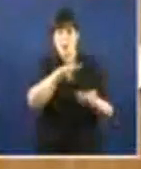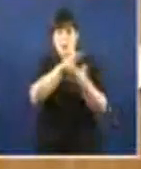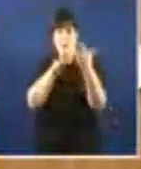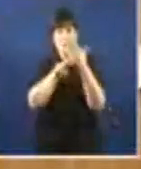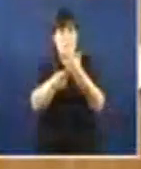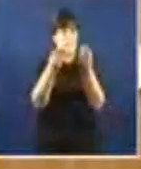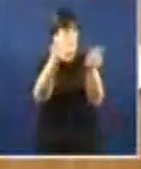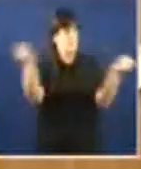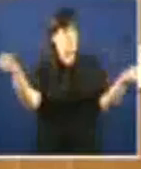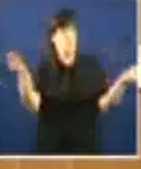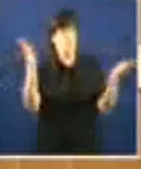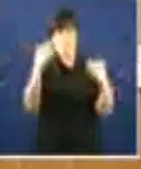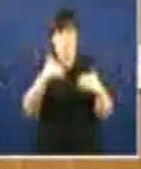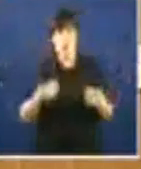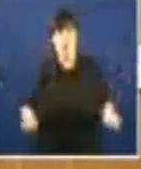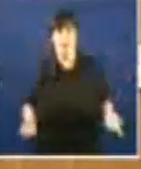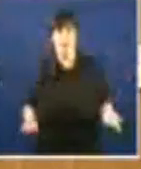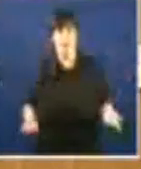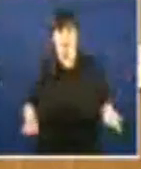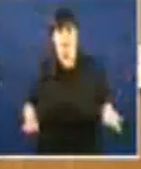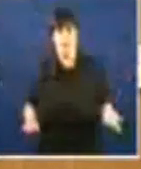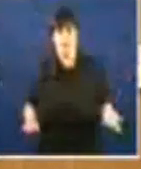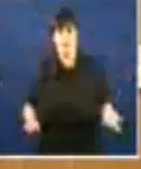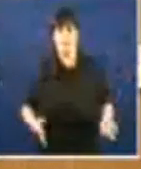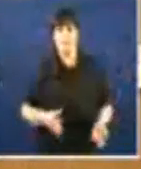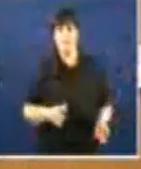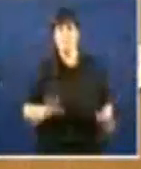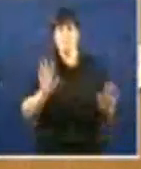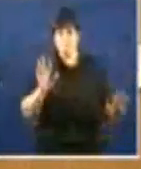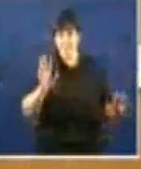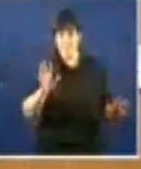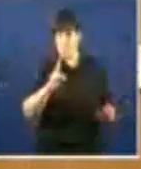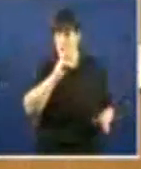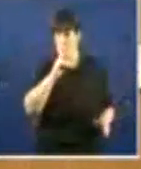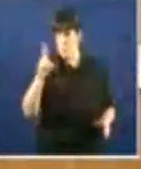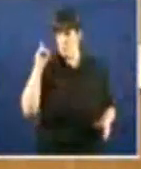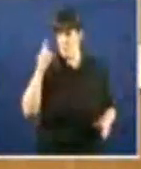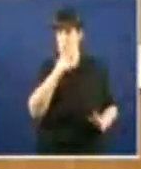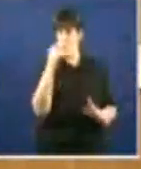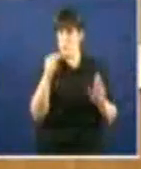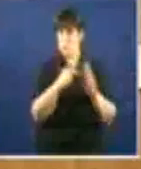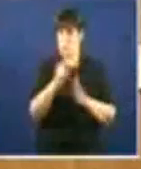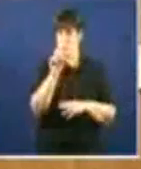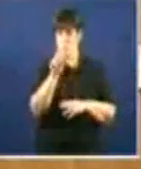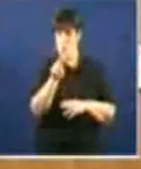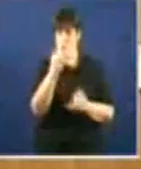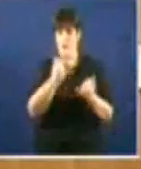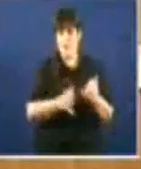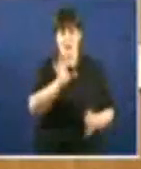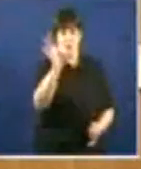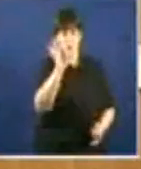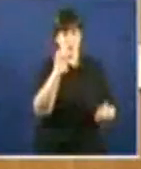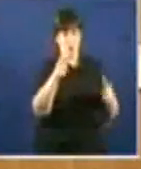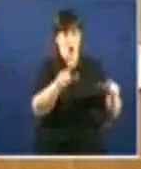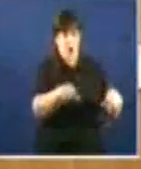pola súa ausencia, non saben que o ano pasado, en 2012, Sogama percibiu